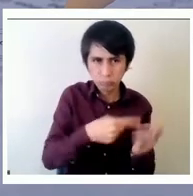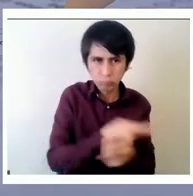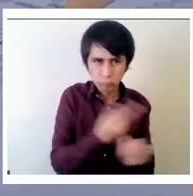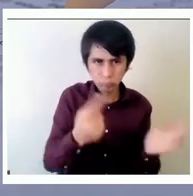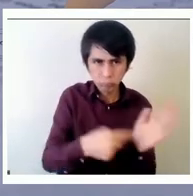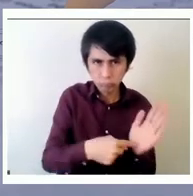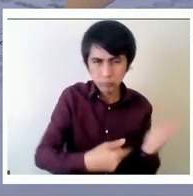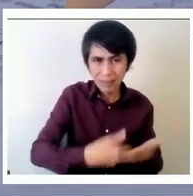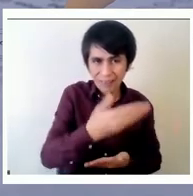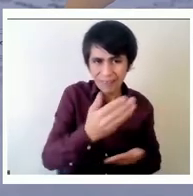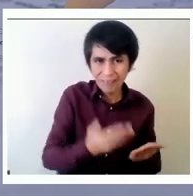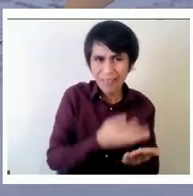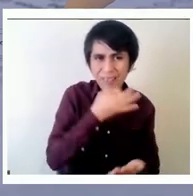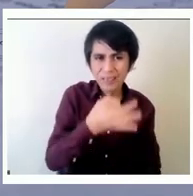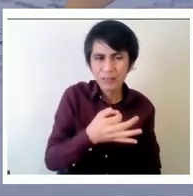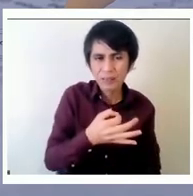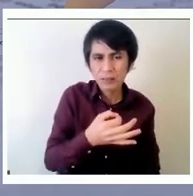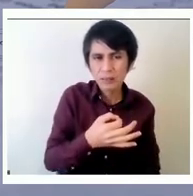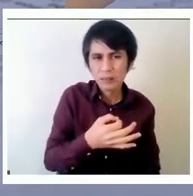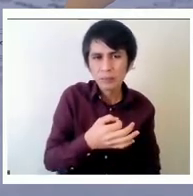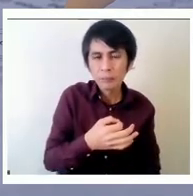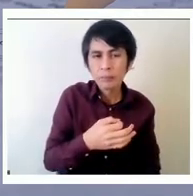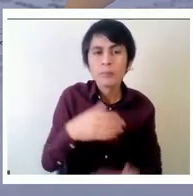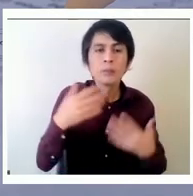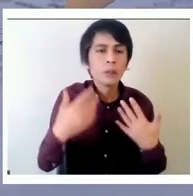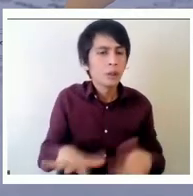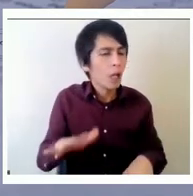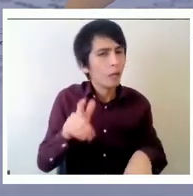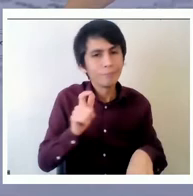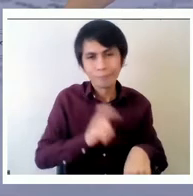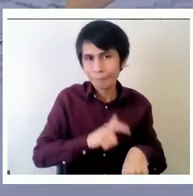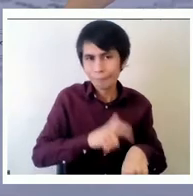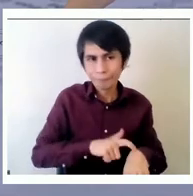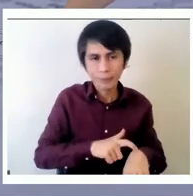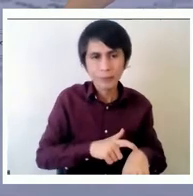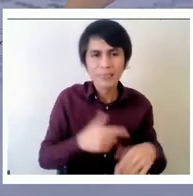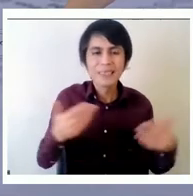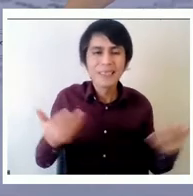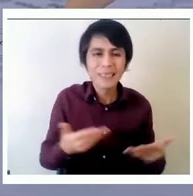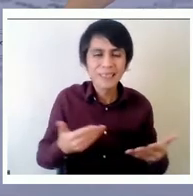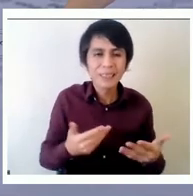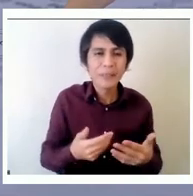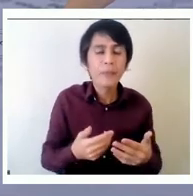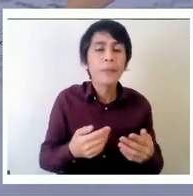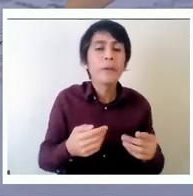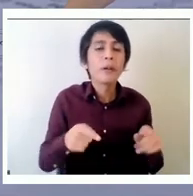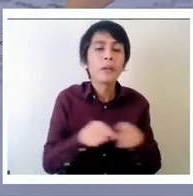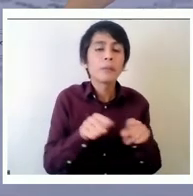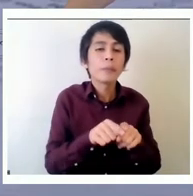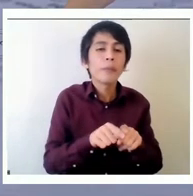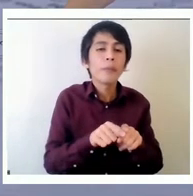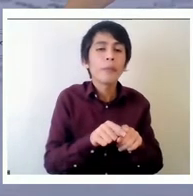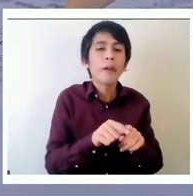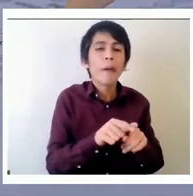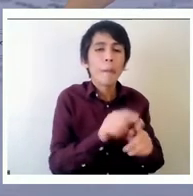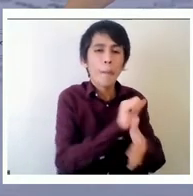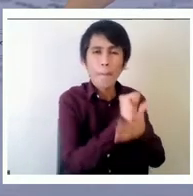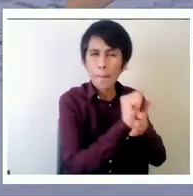lidiar con con toda eliminar de raíz todas estas